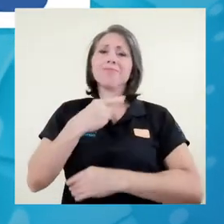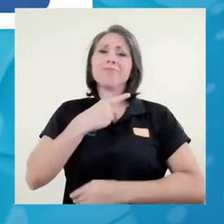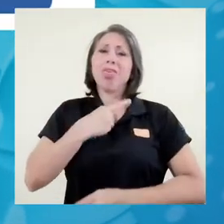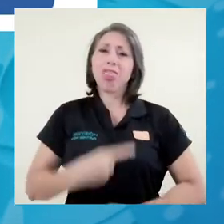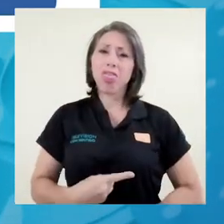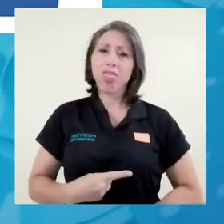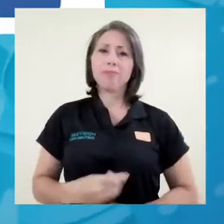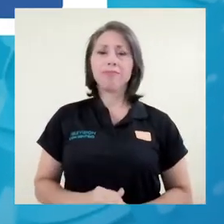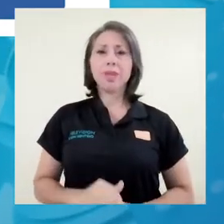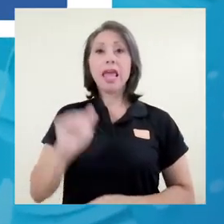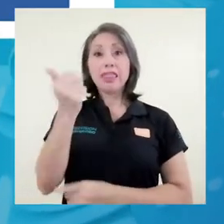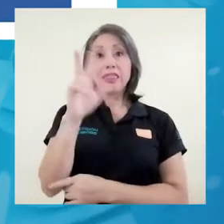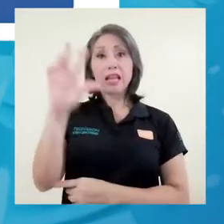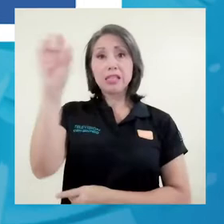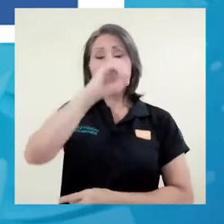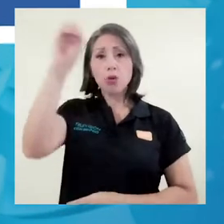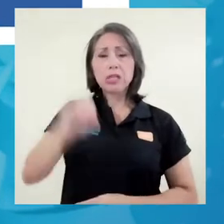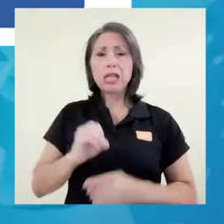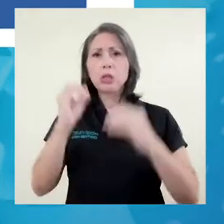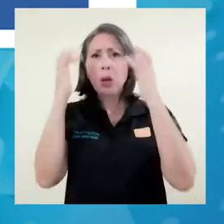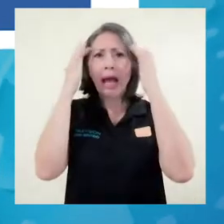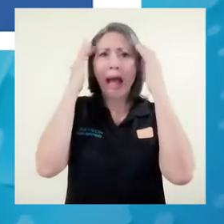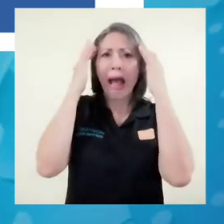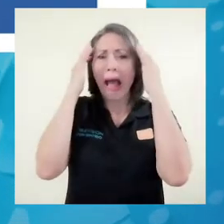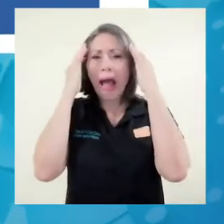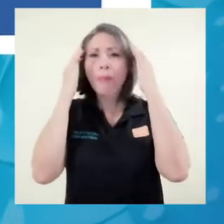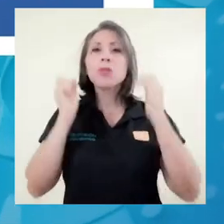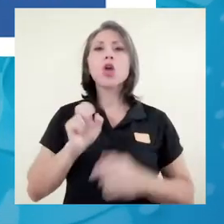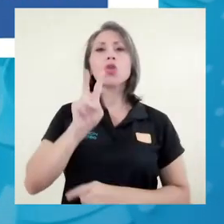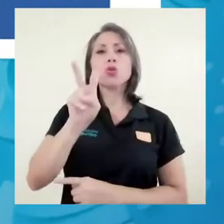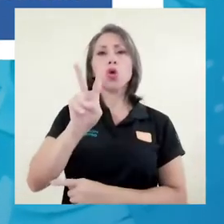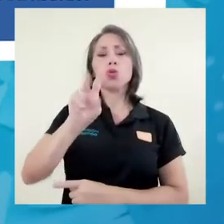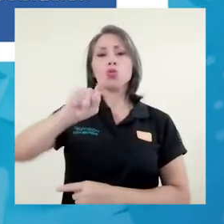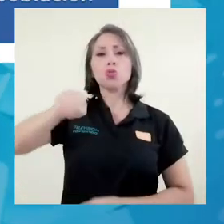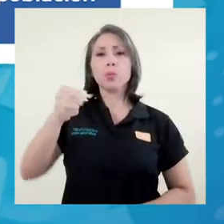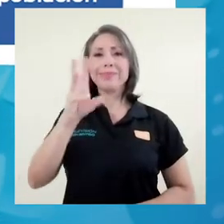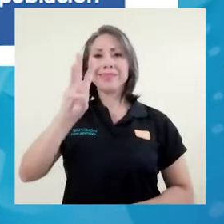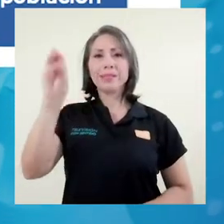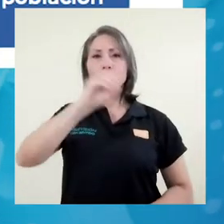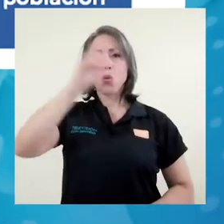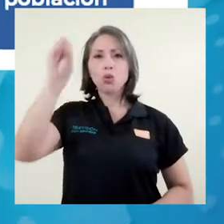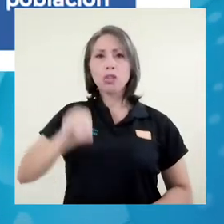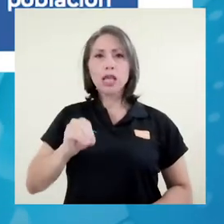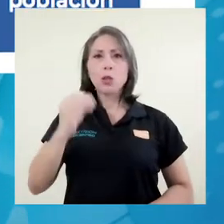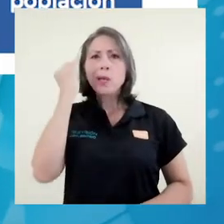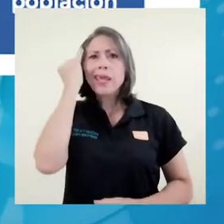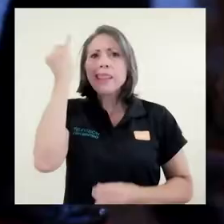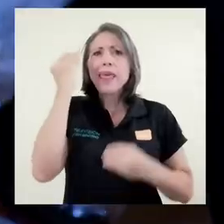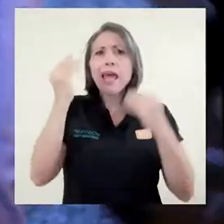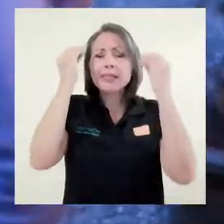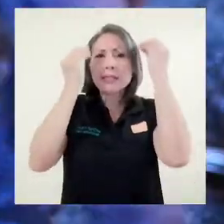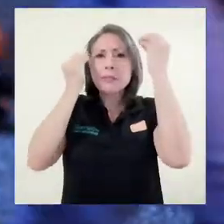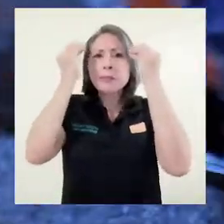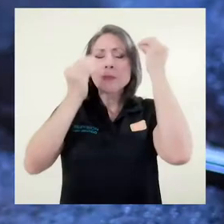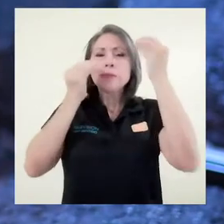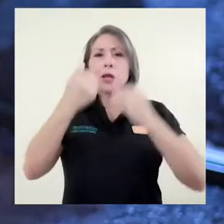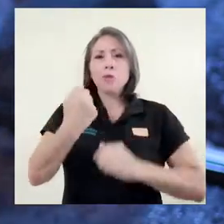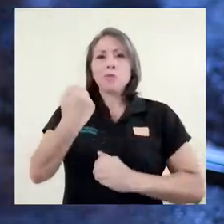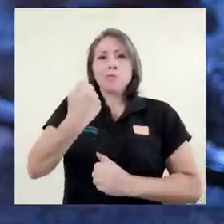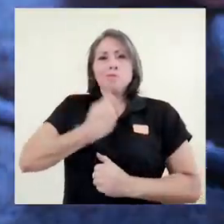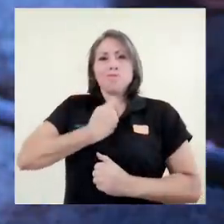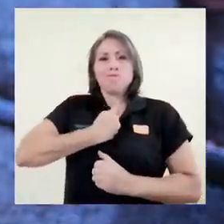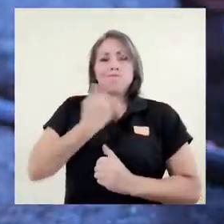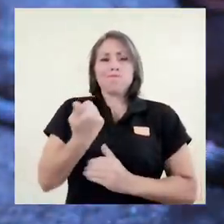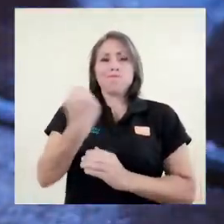% de la población con ansiedad y un 2,6% con ideas suicidas. Frente a estos